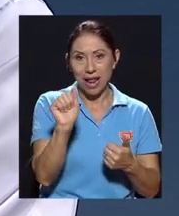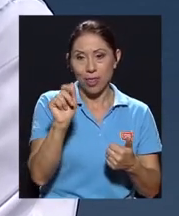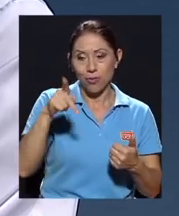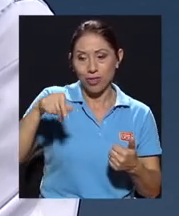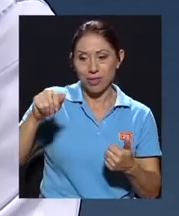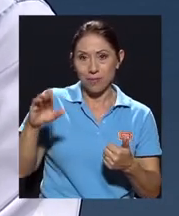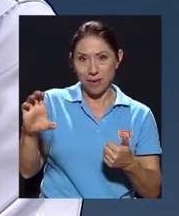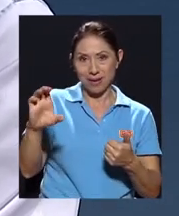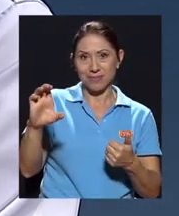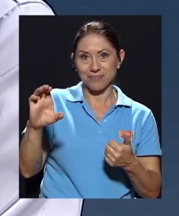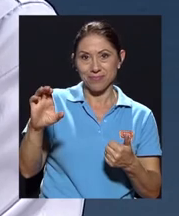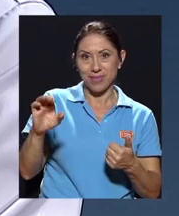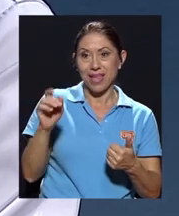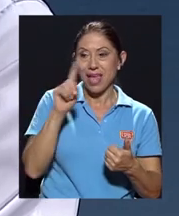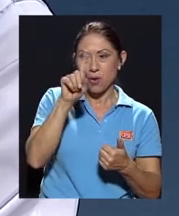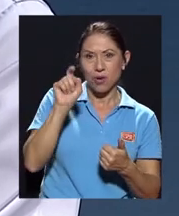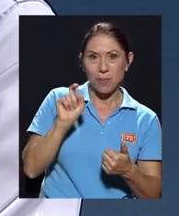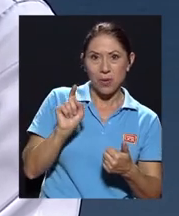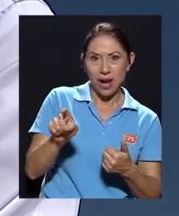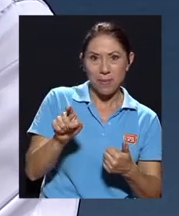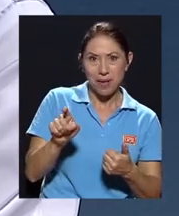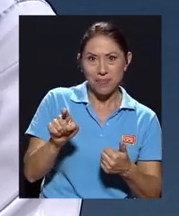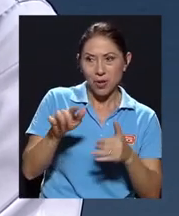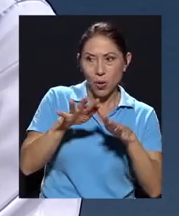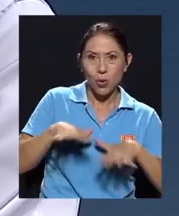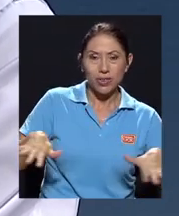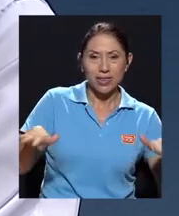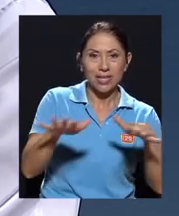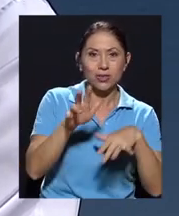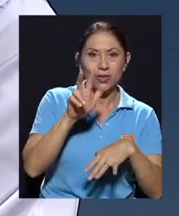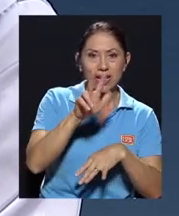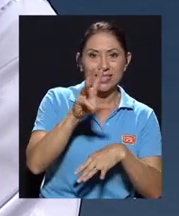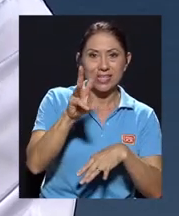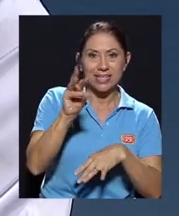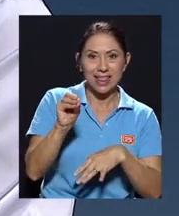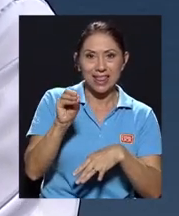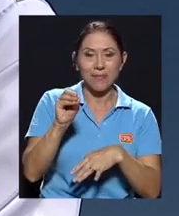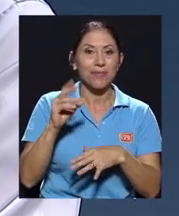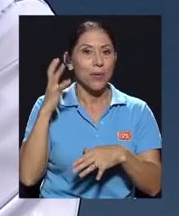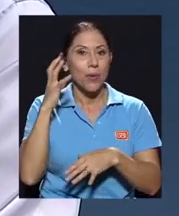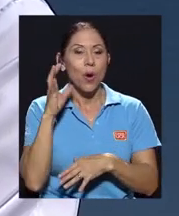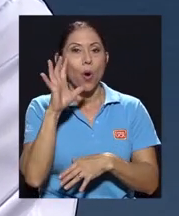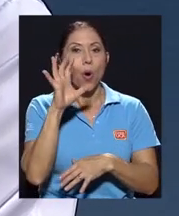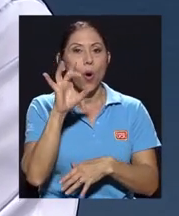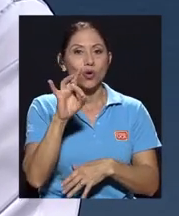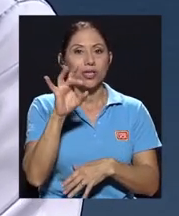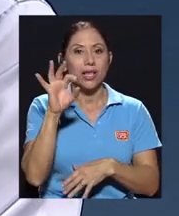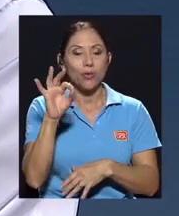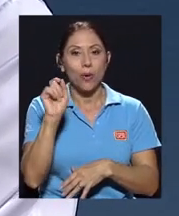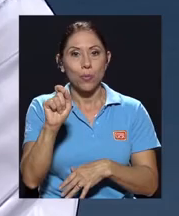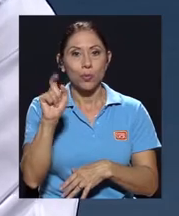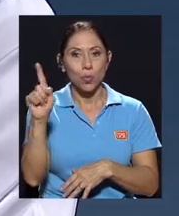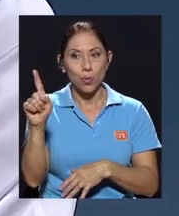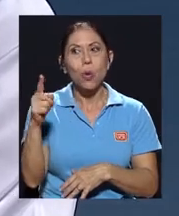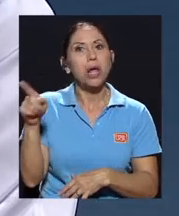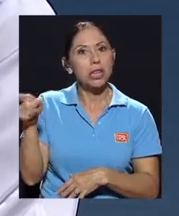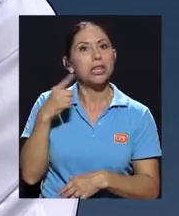pregunta en el programa Contexto 360, 89.1, dijo que él iba a llenar su 3 de 3.